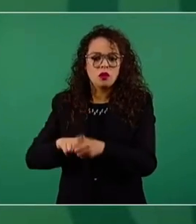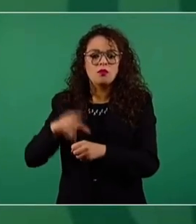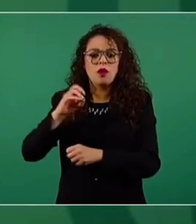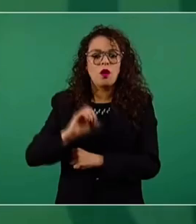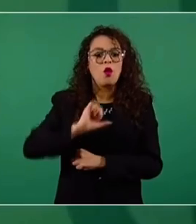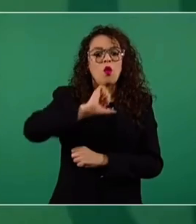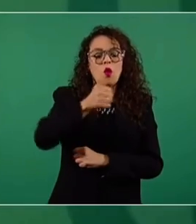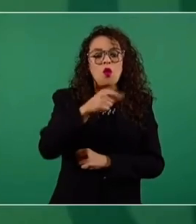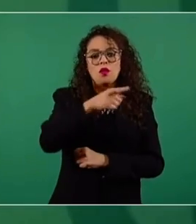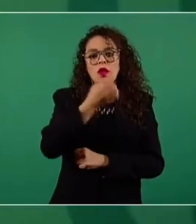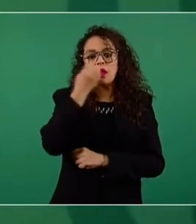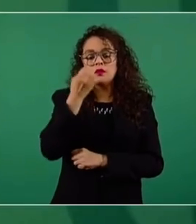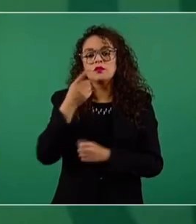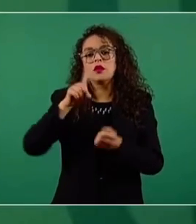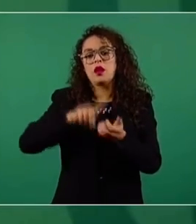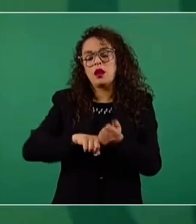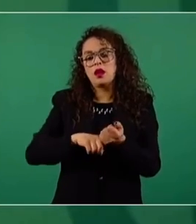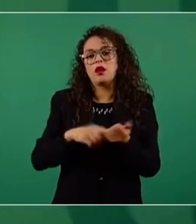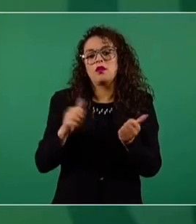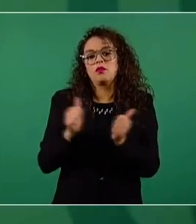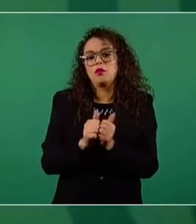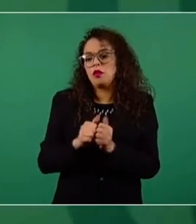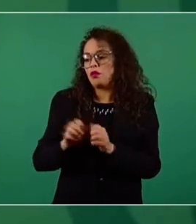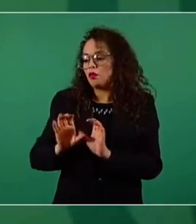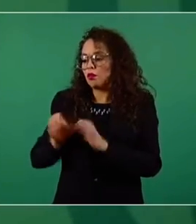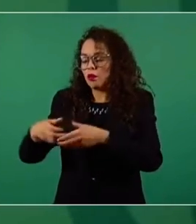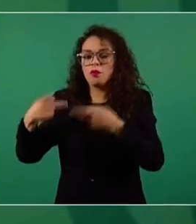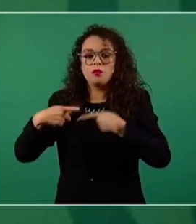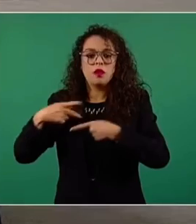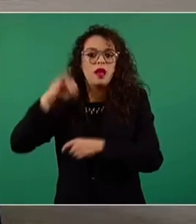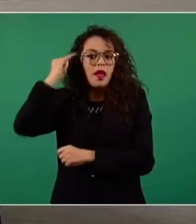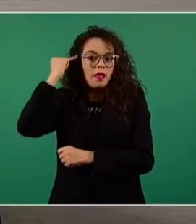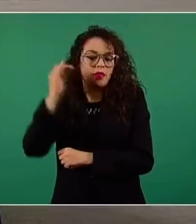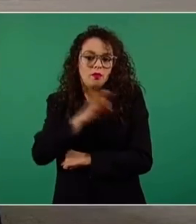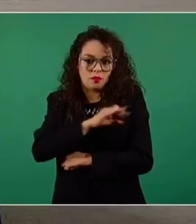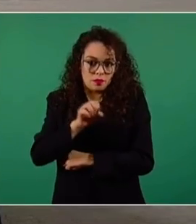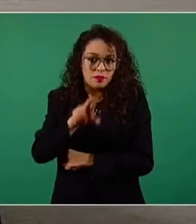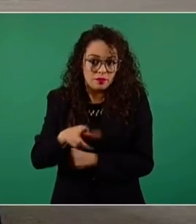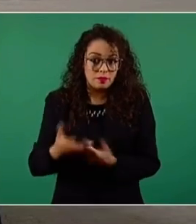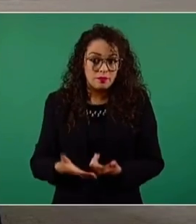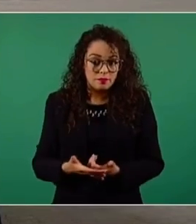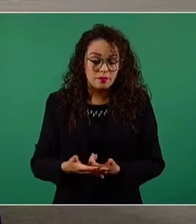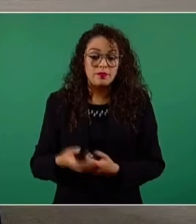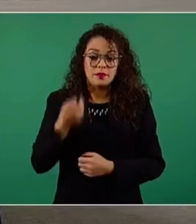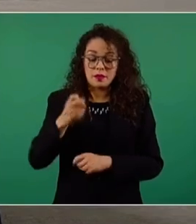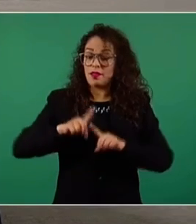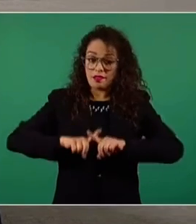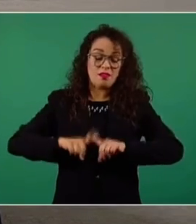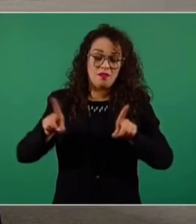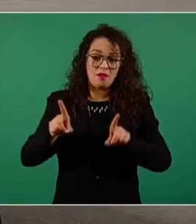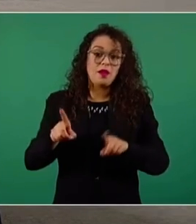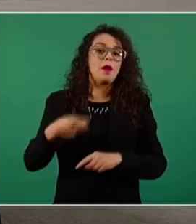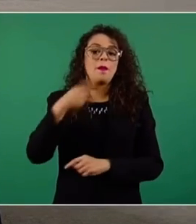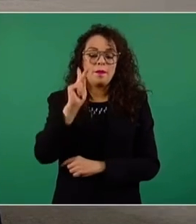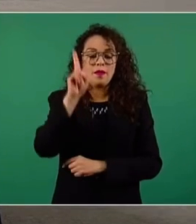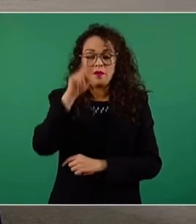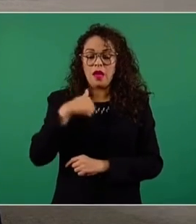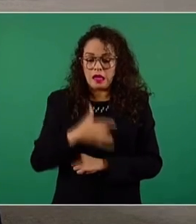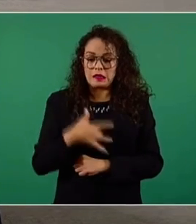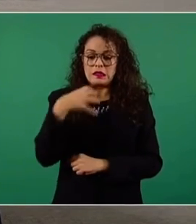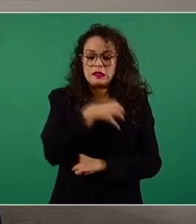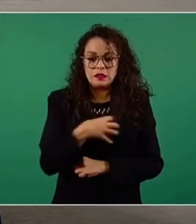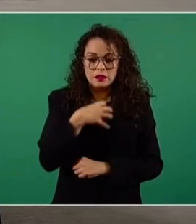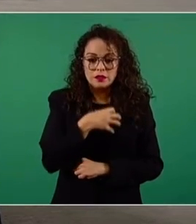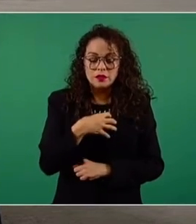indígenas. Cada institución es diferente. Y como maestra, pues me alegra que vean a las escuelas, porque yo les puedo decir que muchos